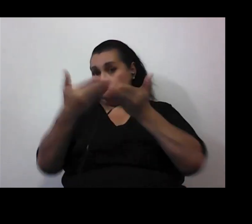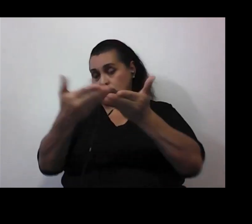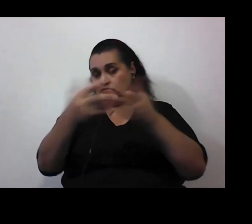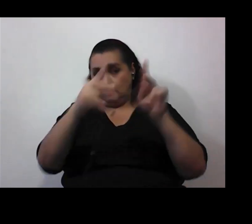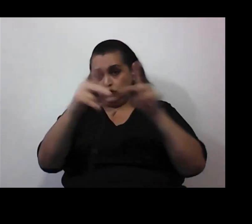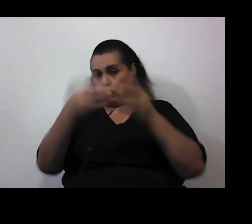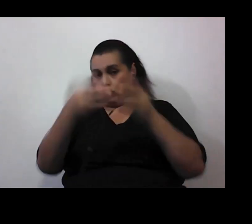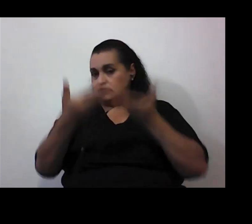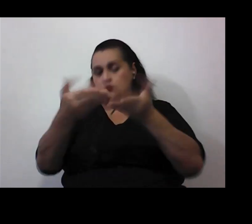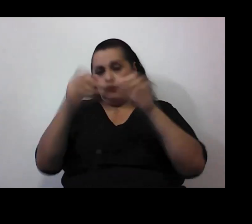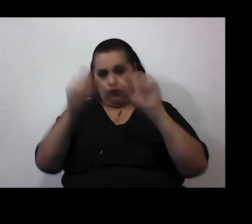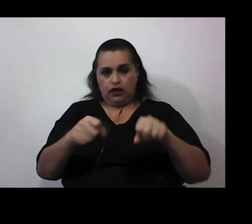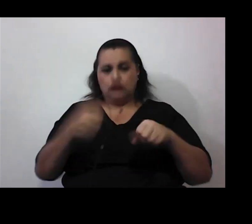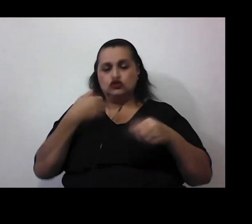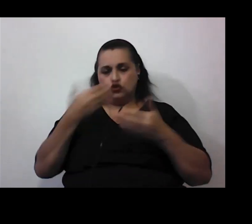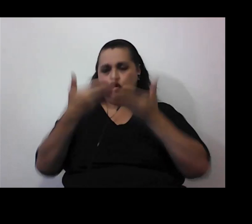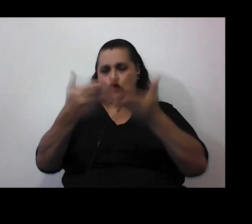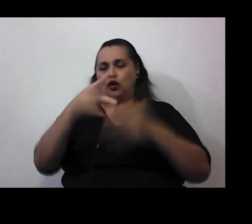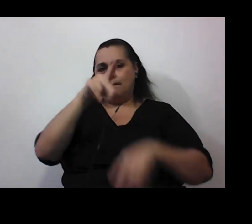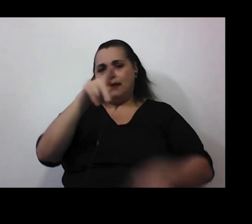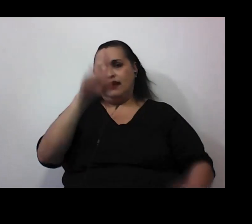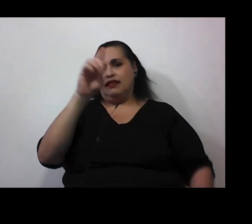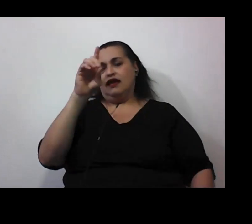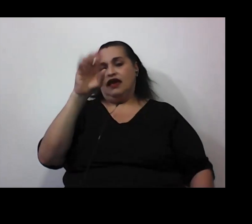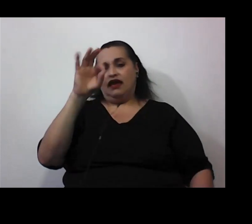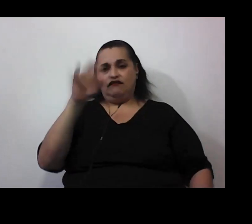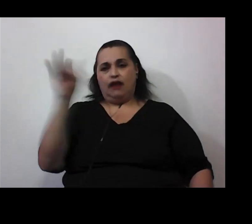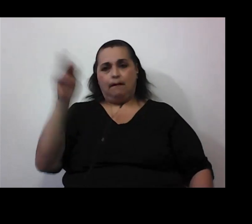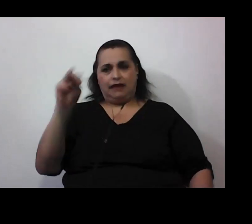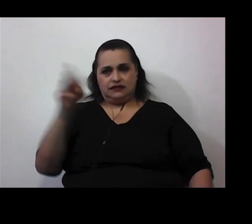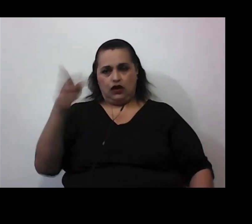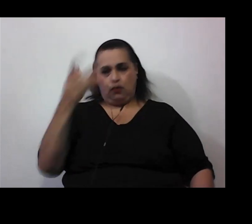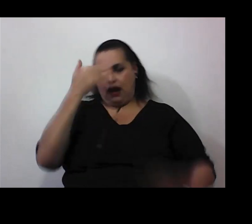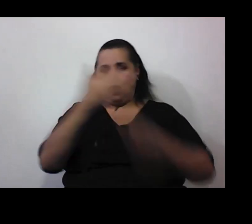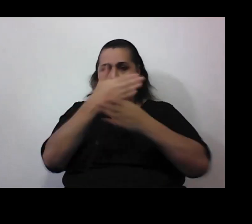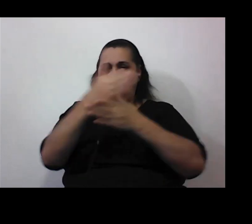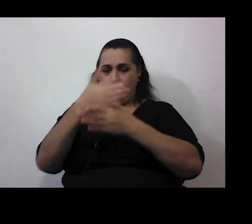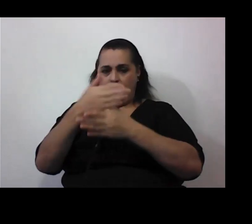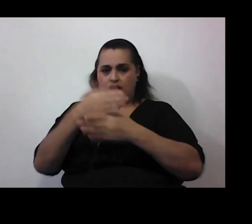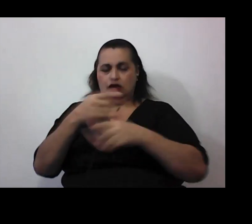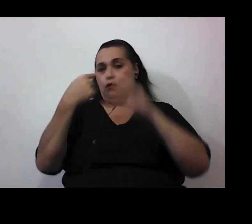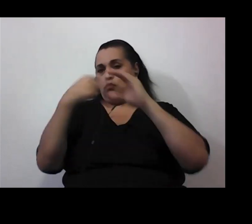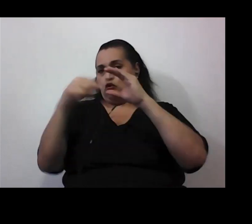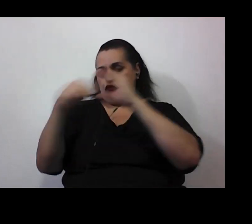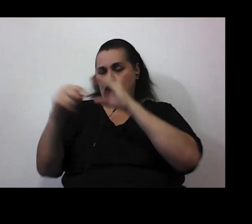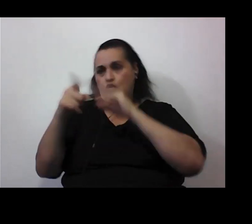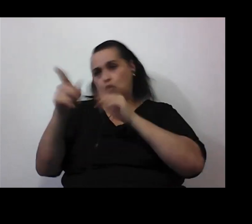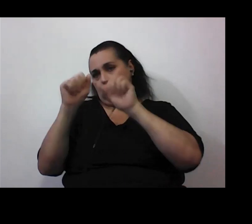yo se las paso después en pdf a Marcelo y bueno por mail o como sea lo pueden pedir